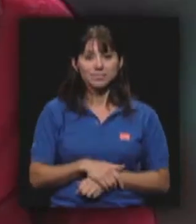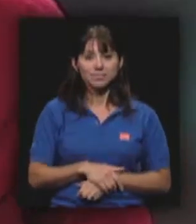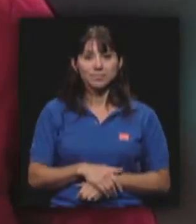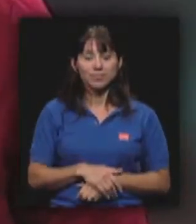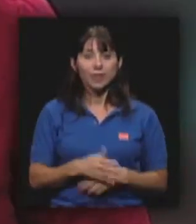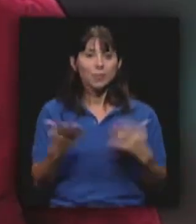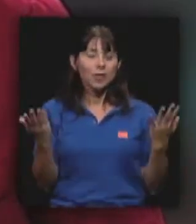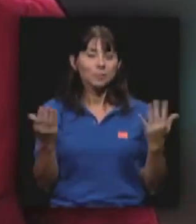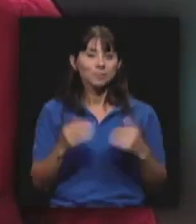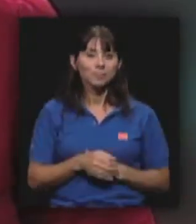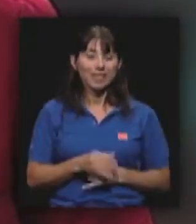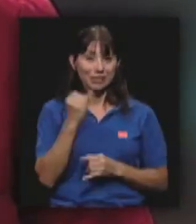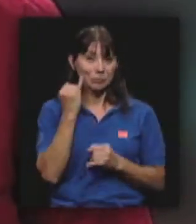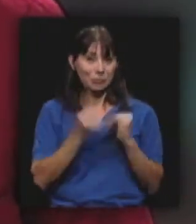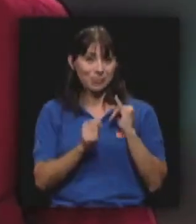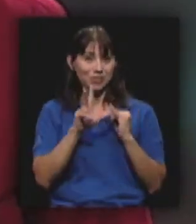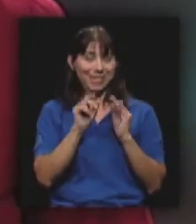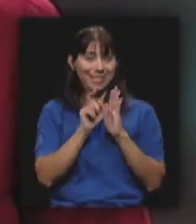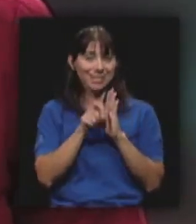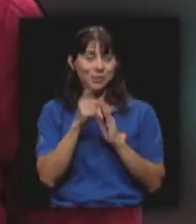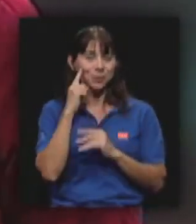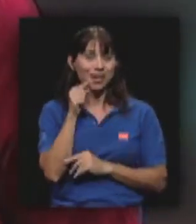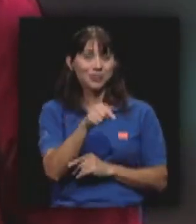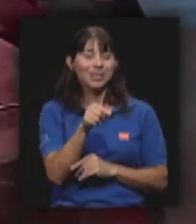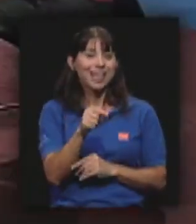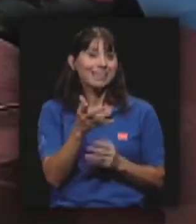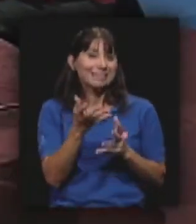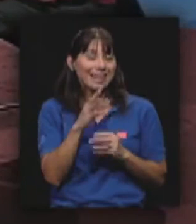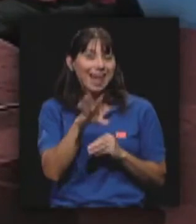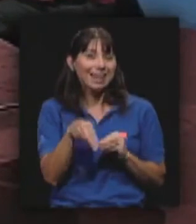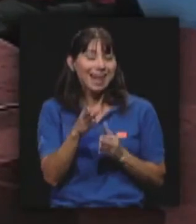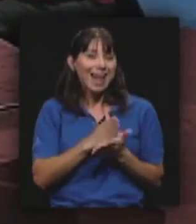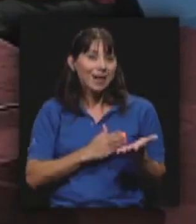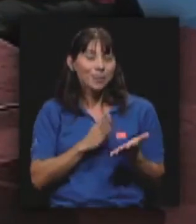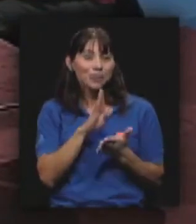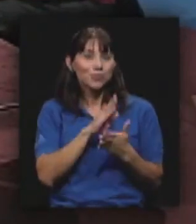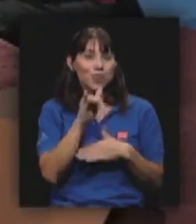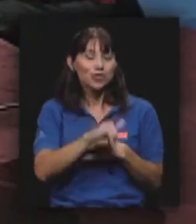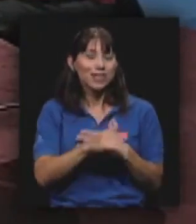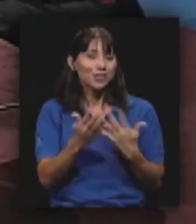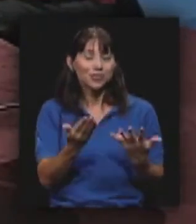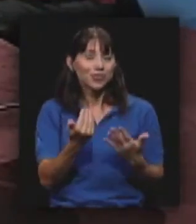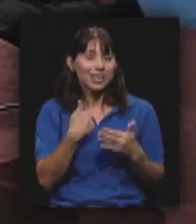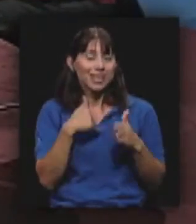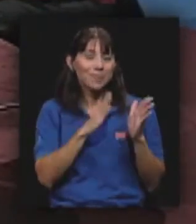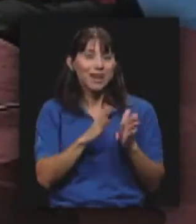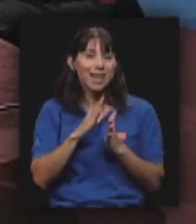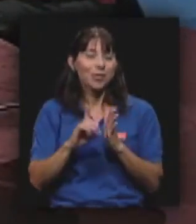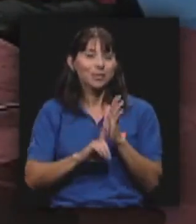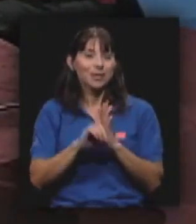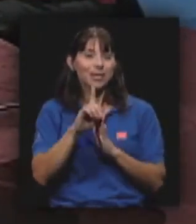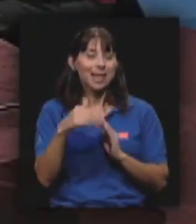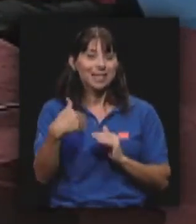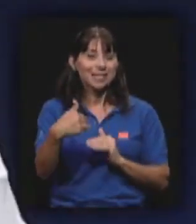Bueno, le doy los últimos 30 segundos para que usted si quiera agregar algo a sus proyectos que tiene planeado